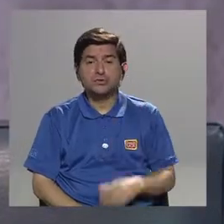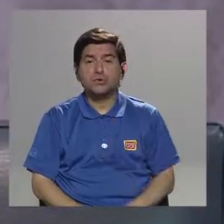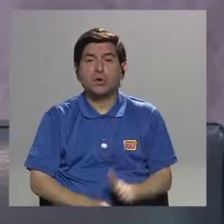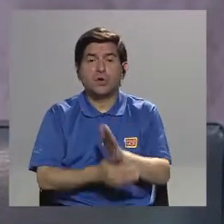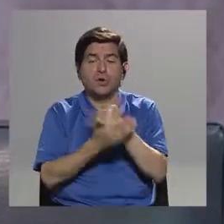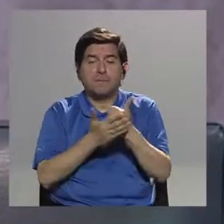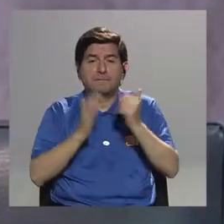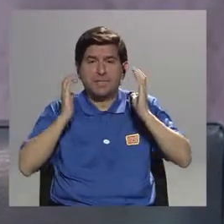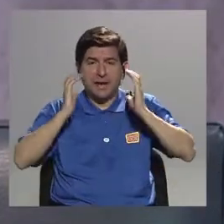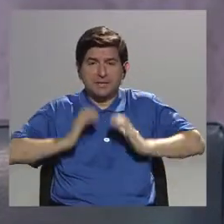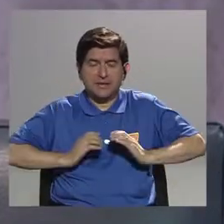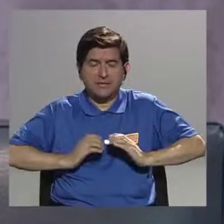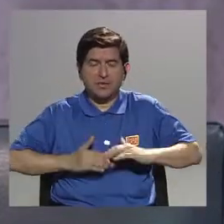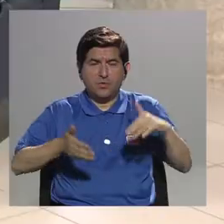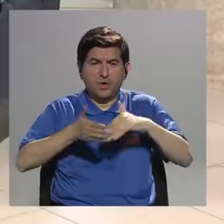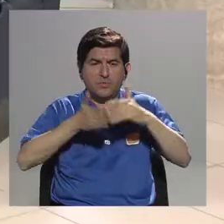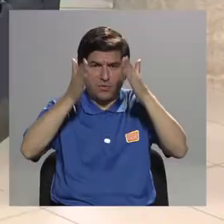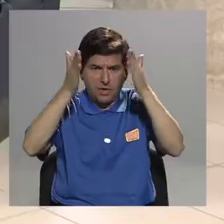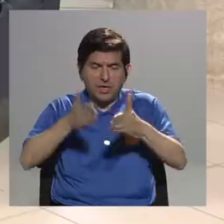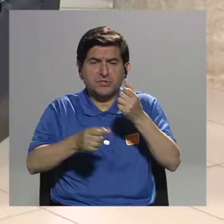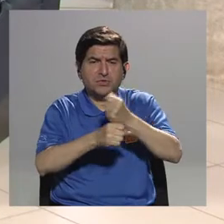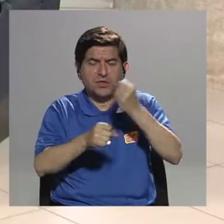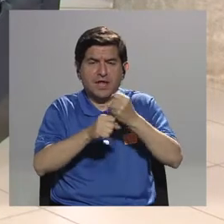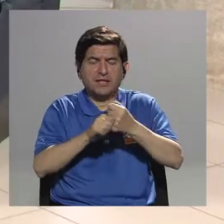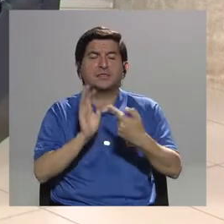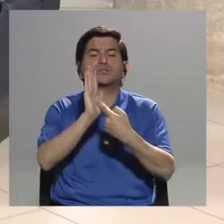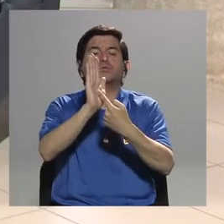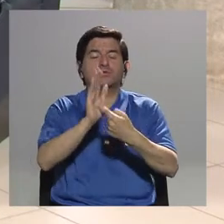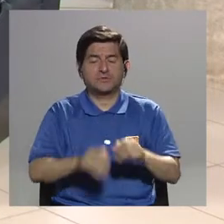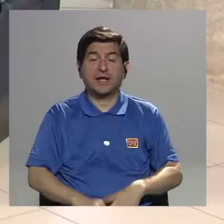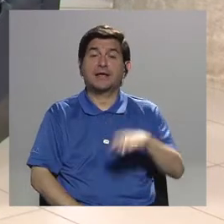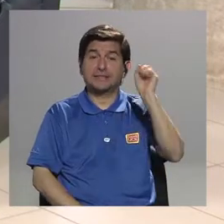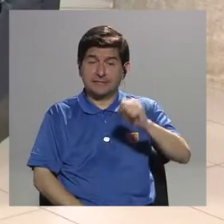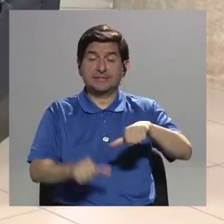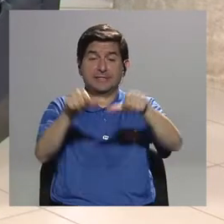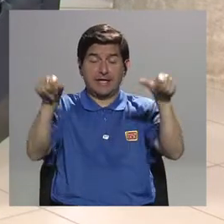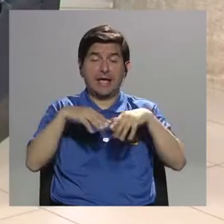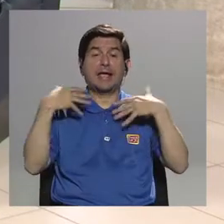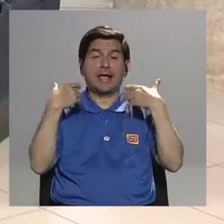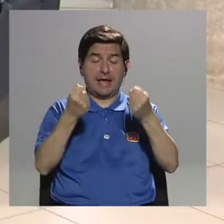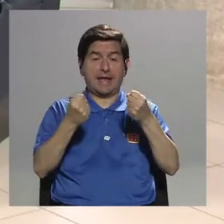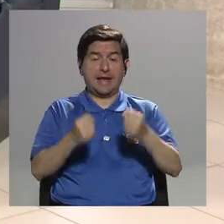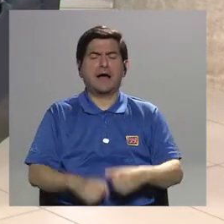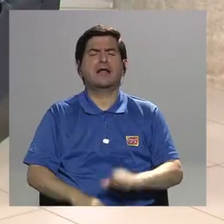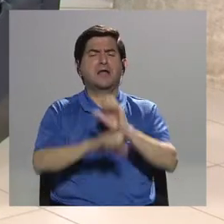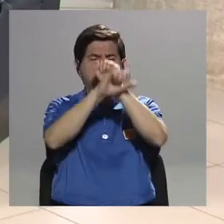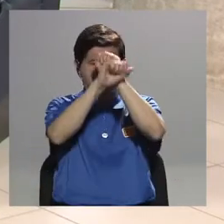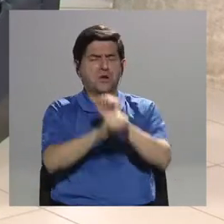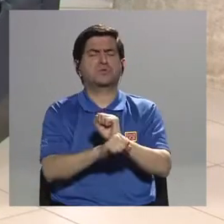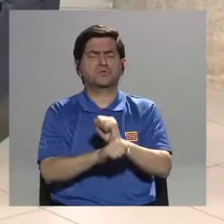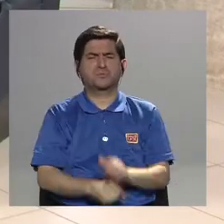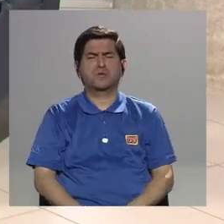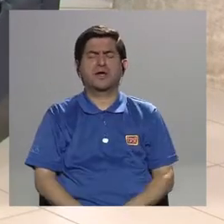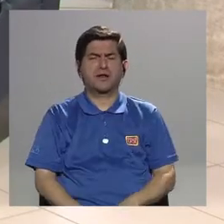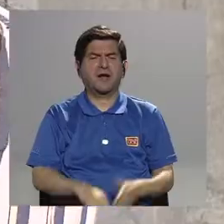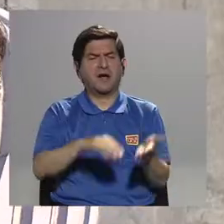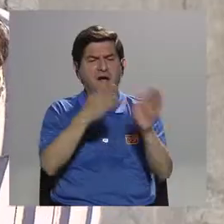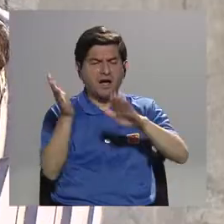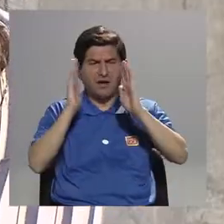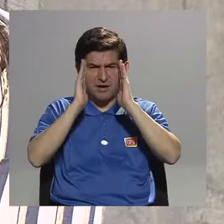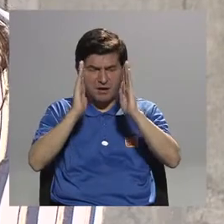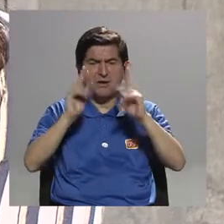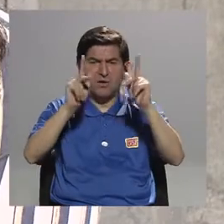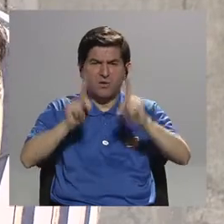que los estudiantes van a trabajar. Sí. El personal de salud normalmente está muy acostumbrado a tratar con la muerte, con el paciente día a día,